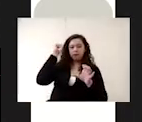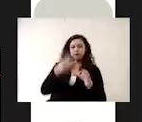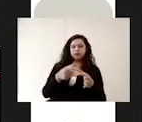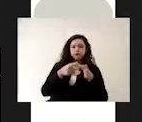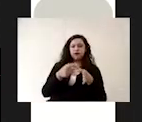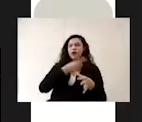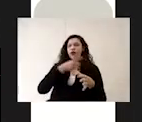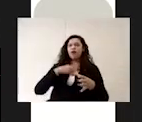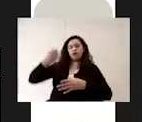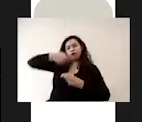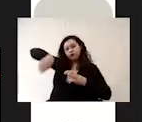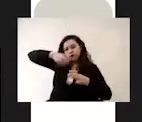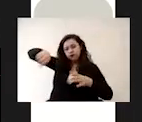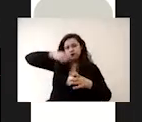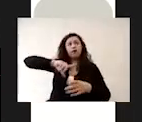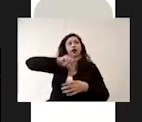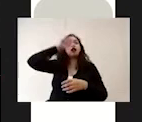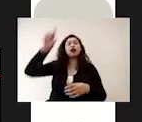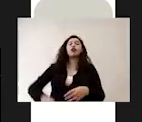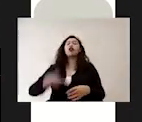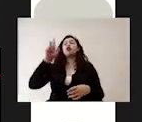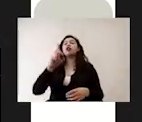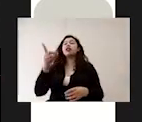bien y esperar 30 minutos para usarla.